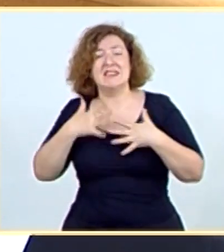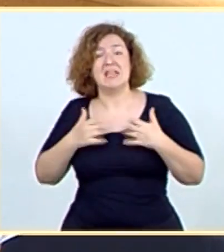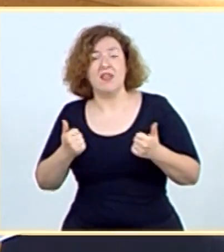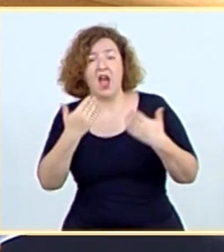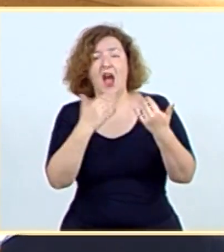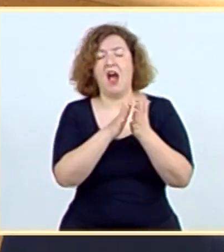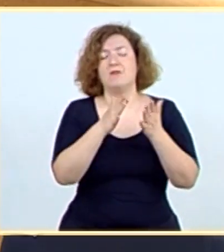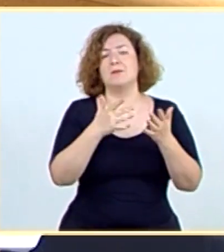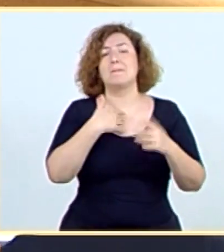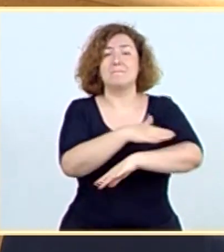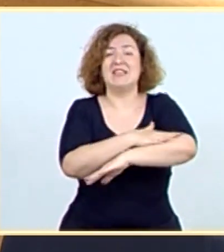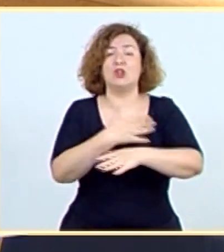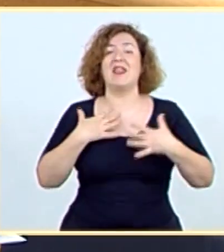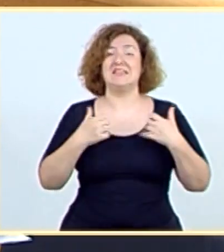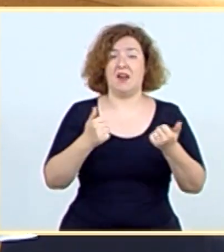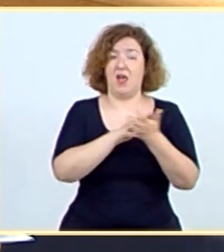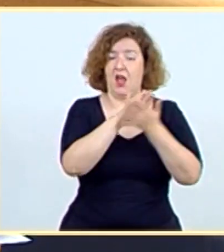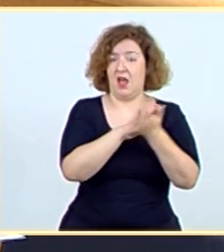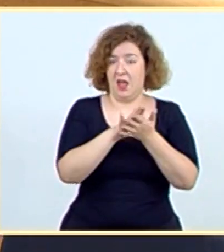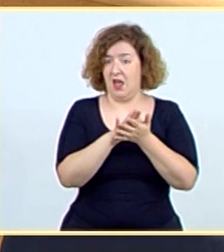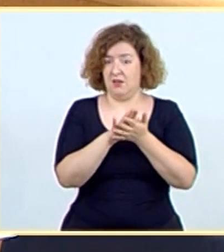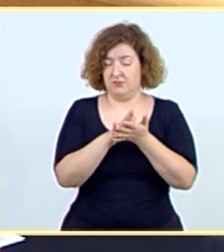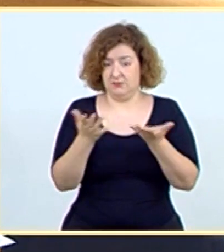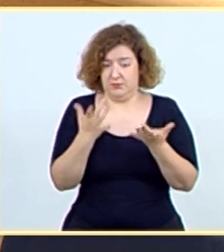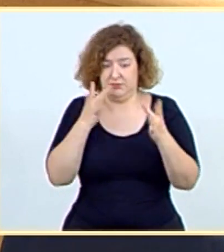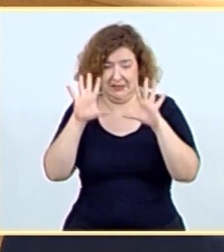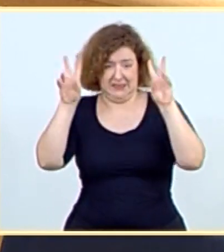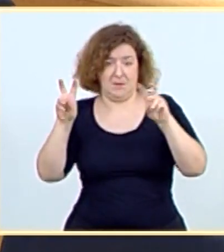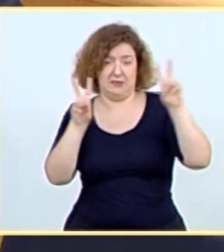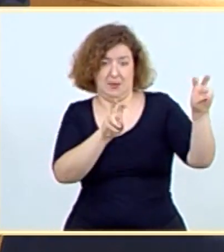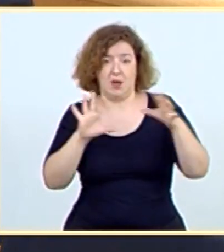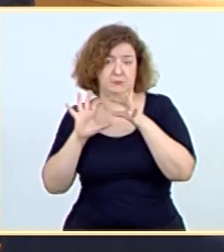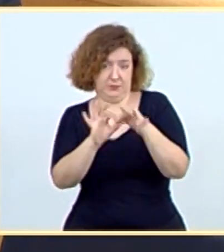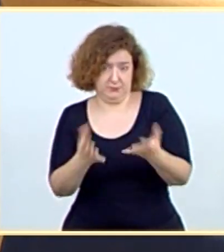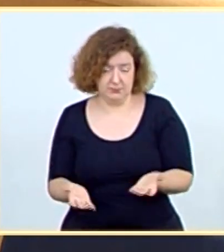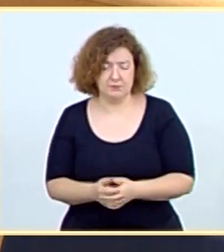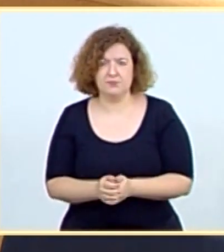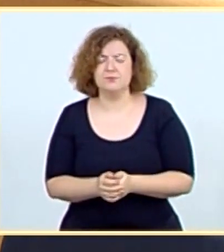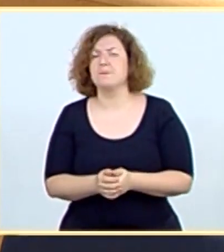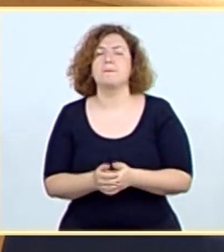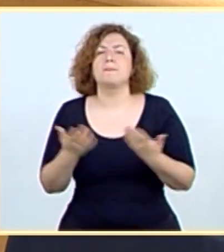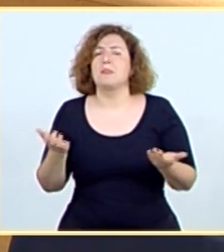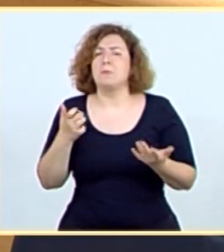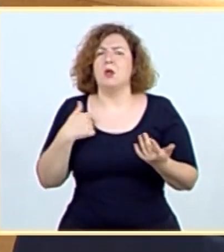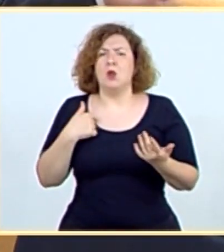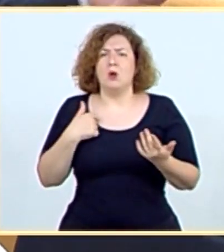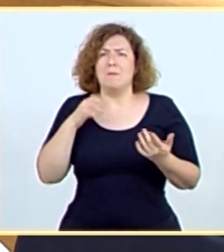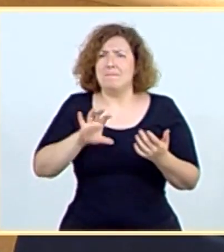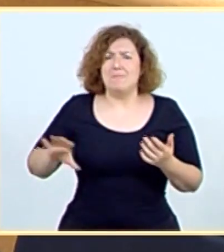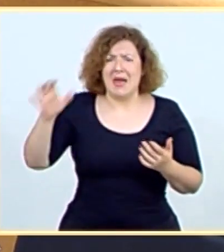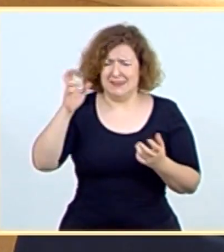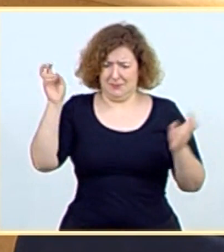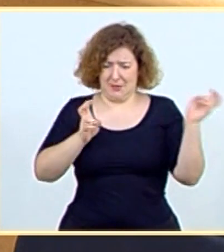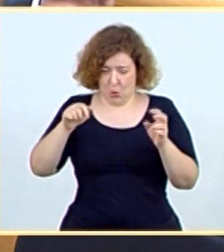Sanidad, que es como corresponde, y no al de transportes en este caso. Pero, además, le diré, es que tampoco entran demasiados países. Si